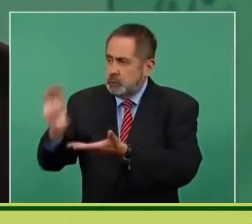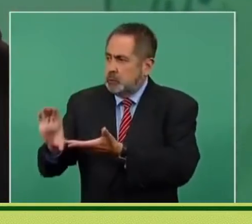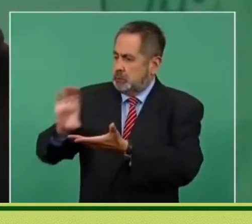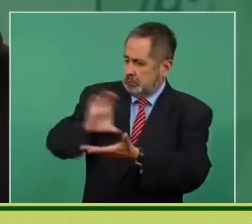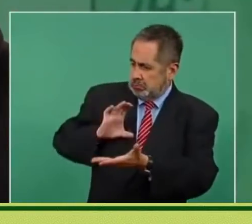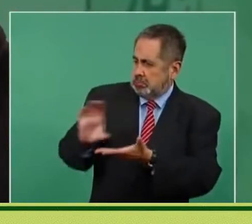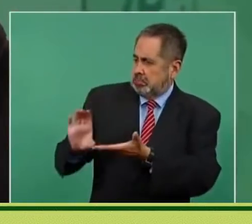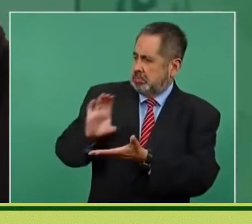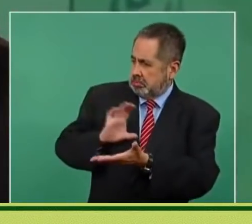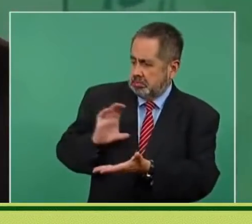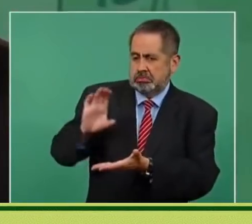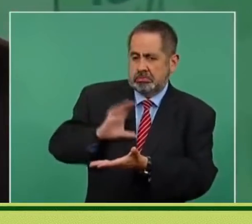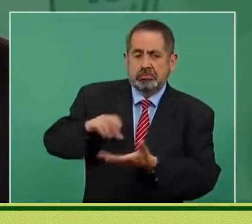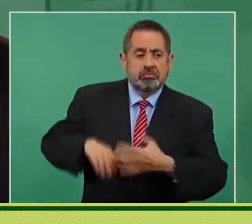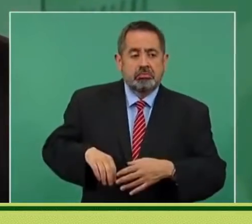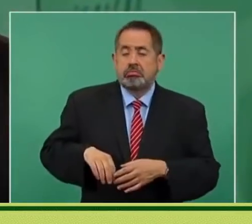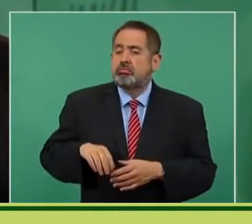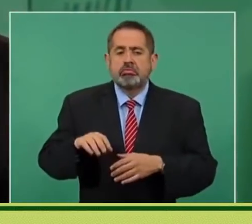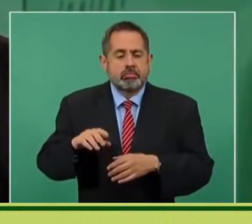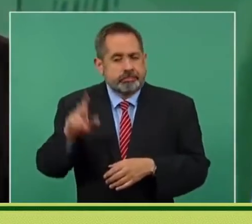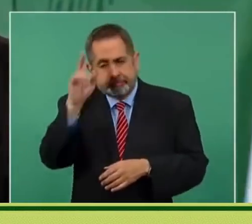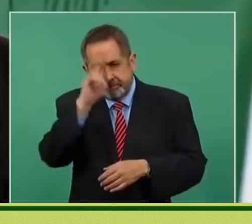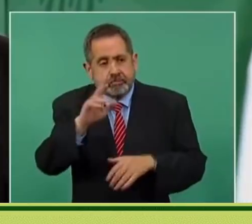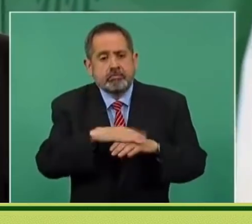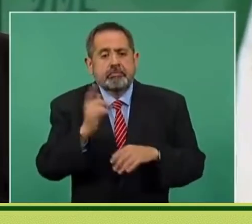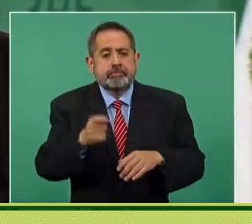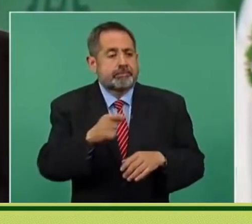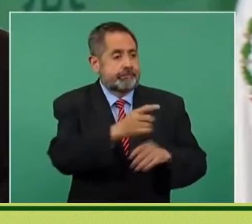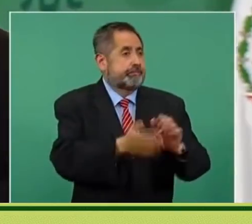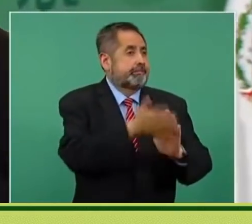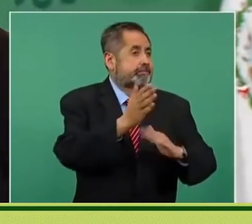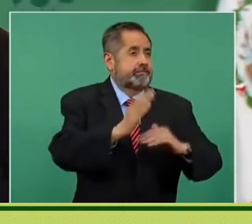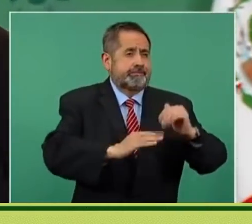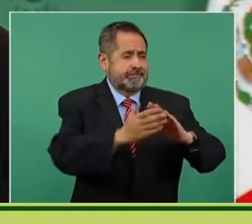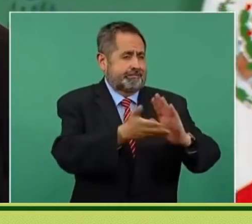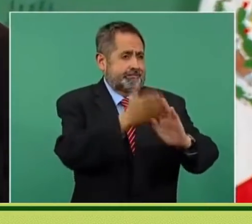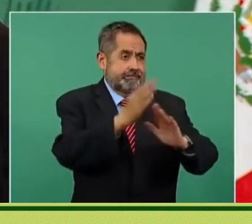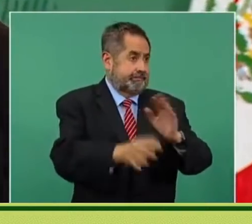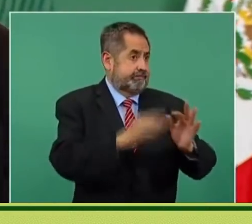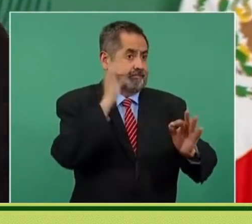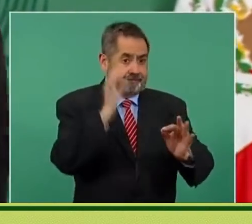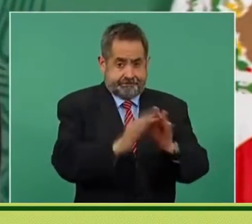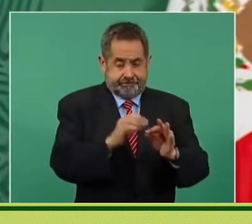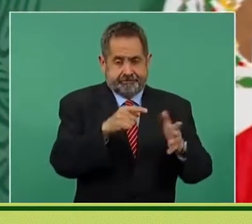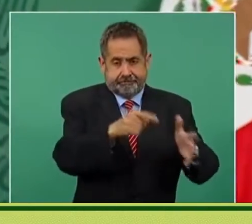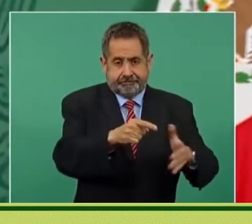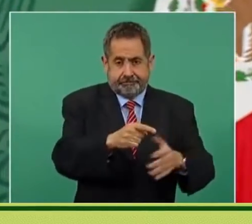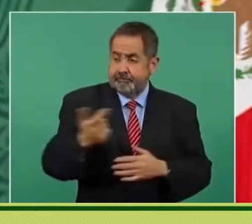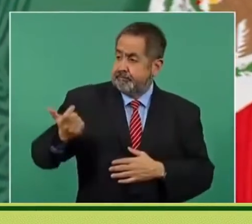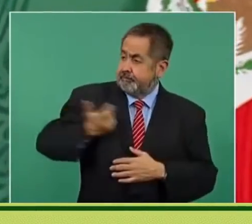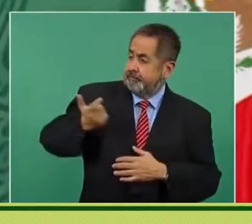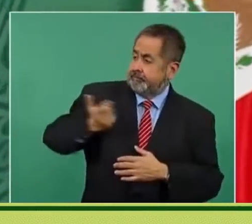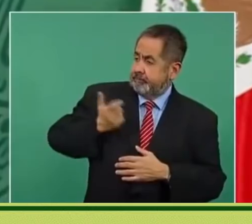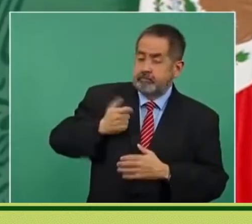la obra tenía sobreprecios, había que pagar